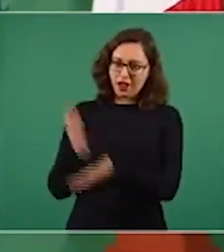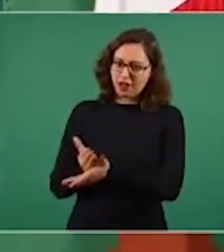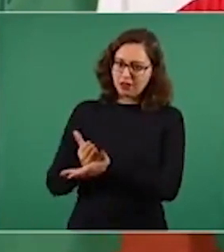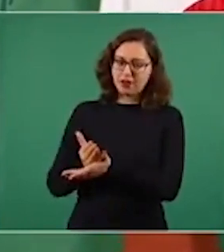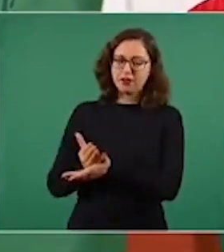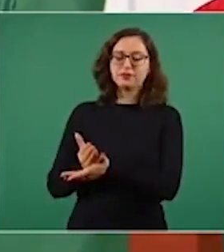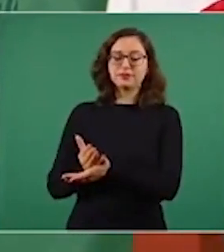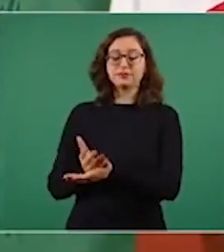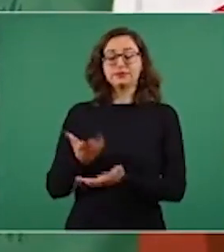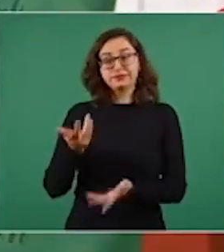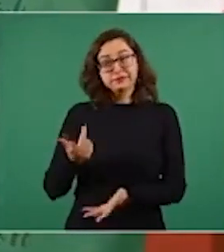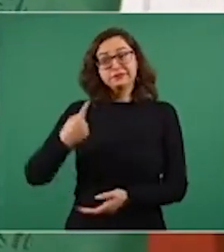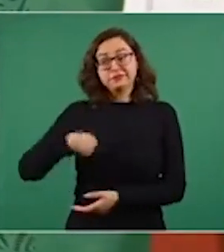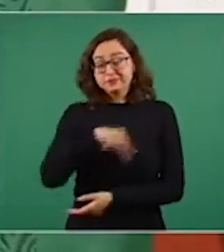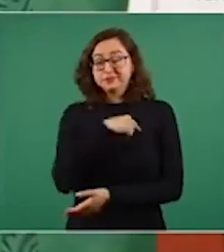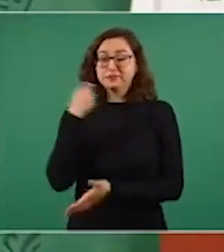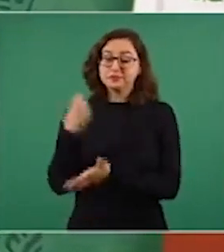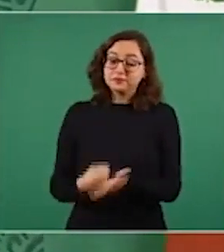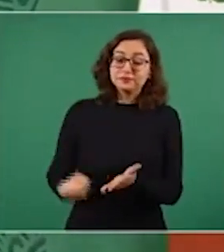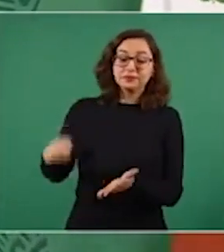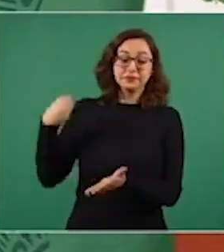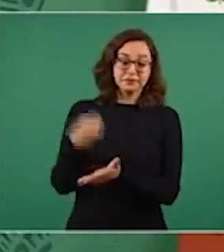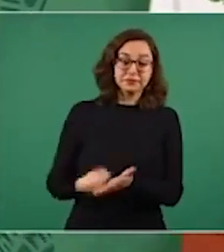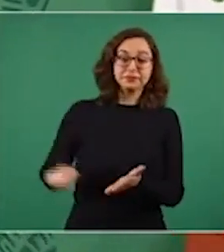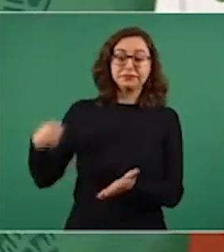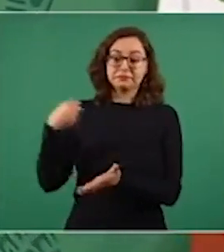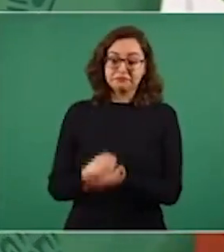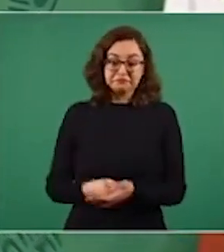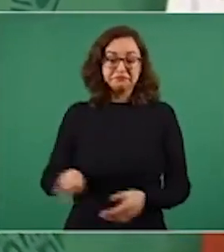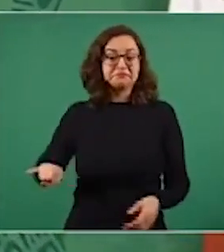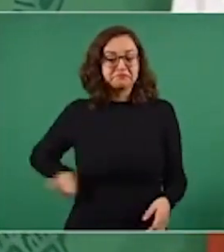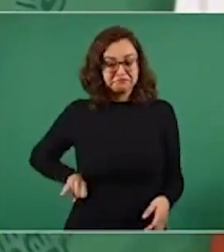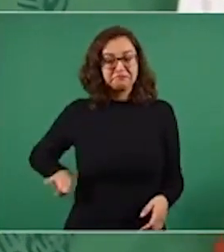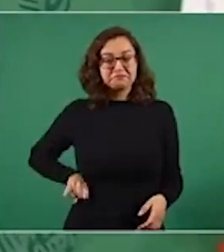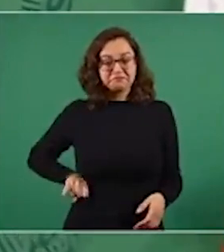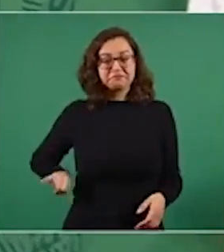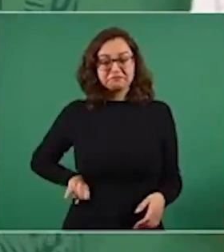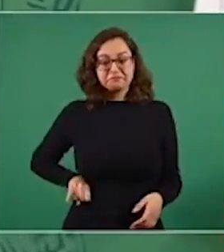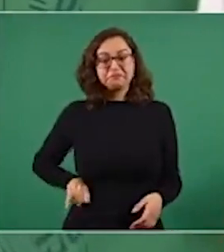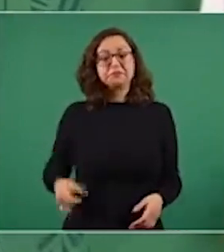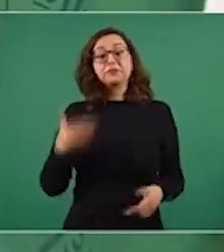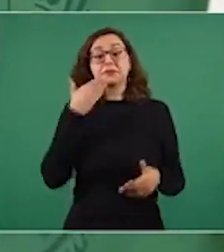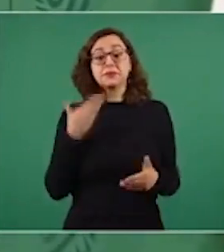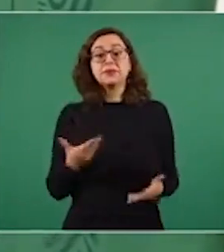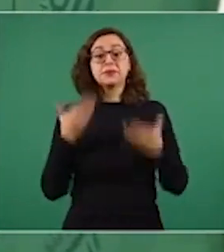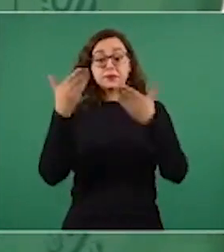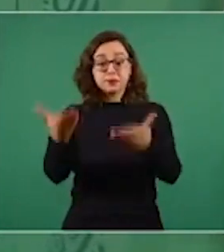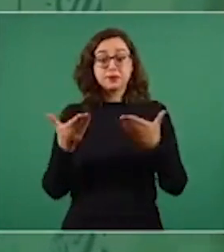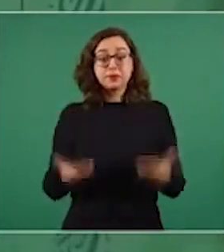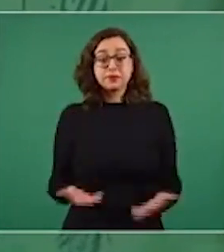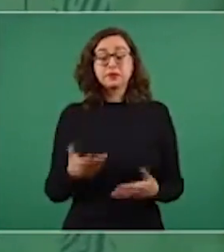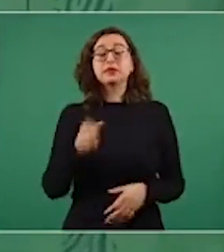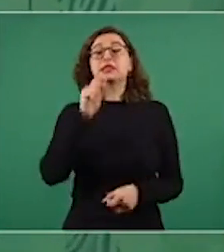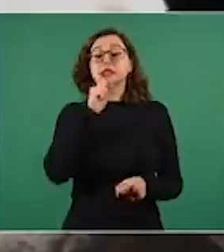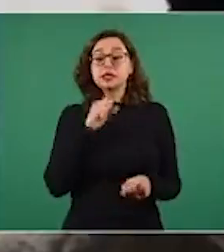entonces vamos a seguir con este asunto que es muy interesante pero bienvenido y también